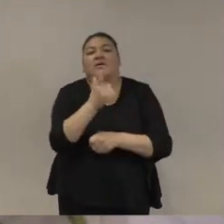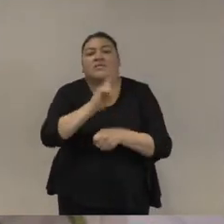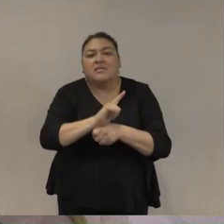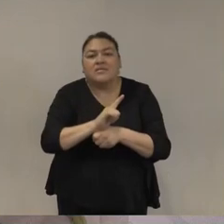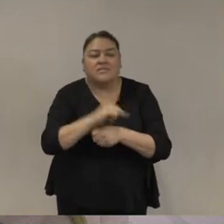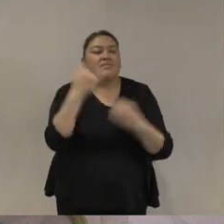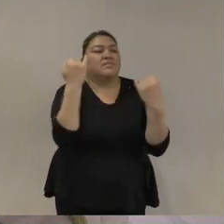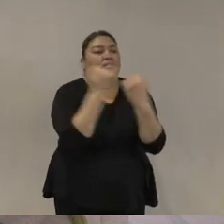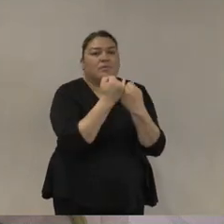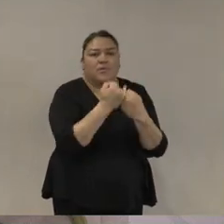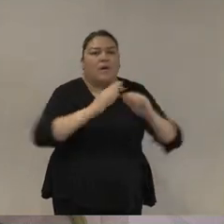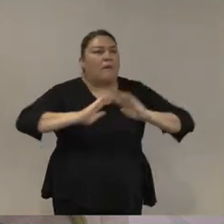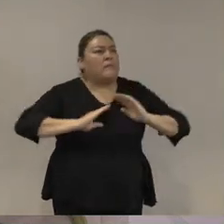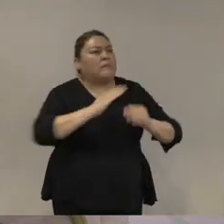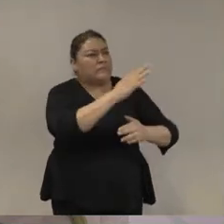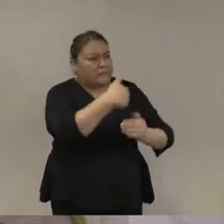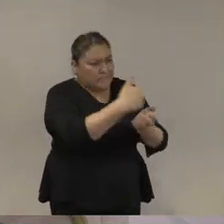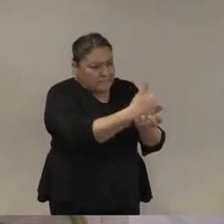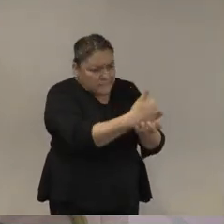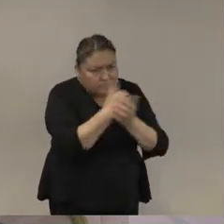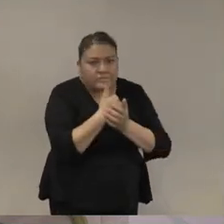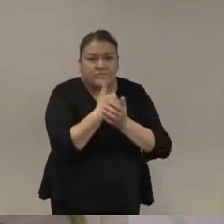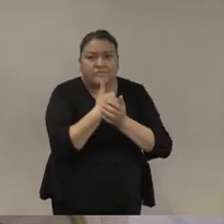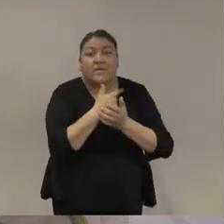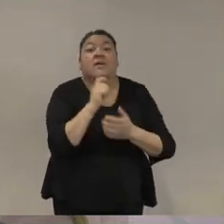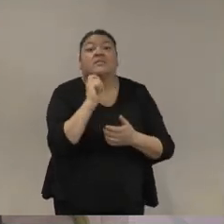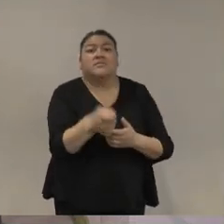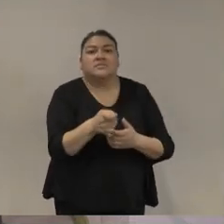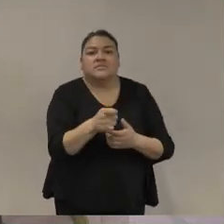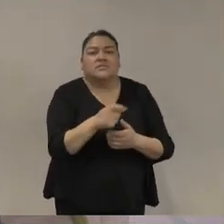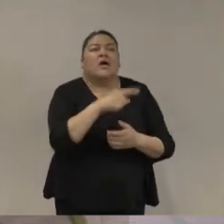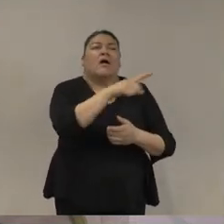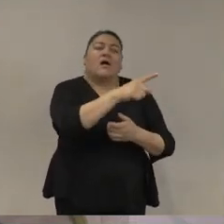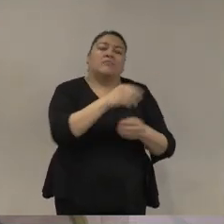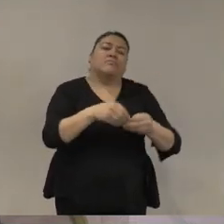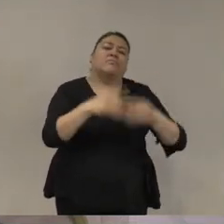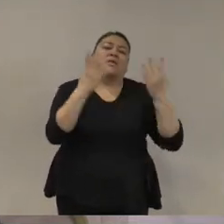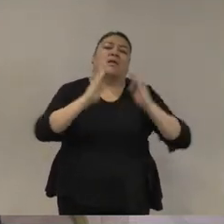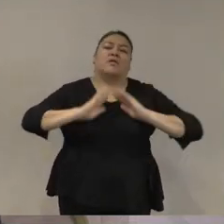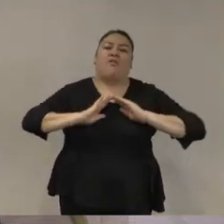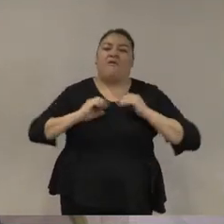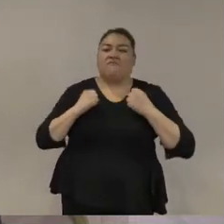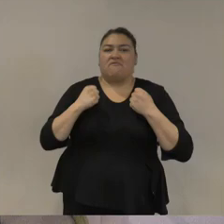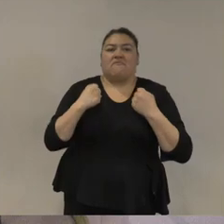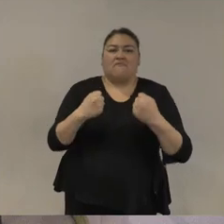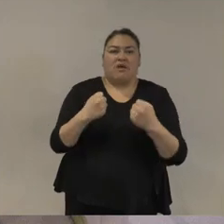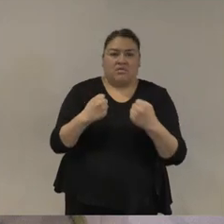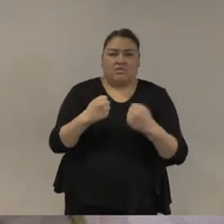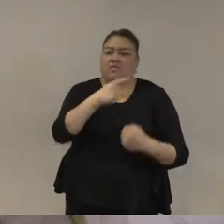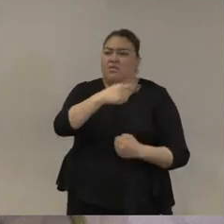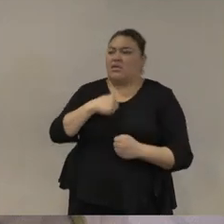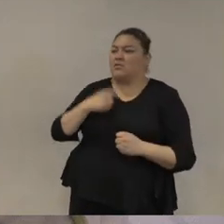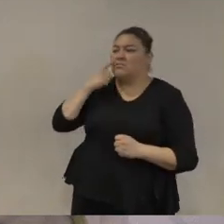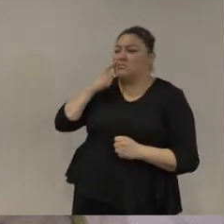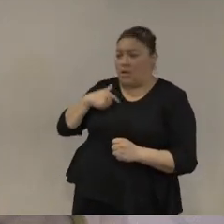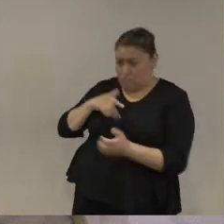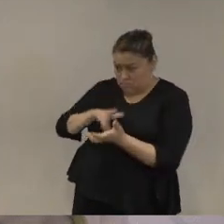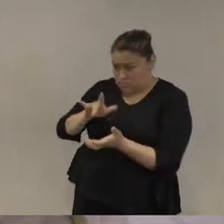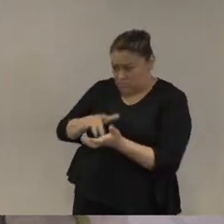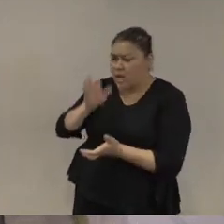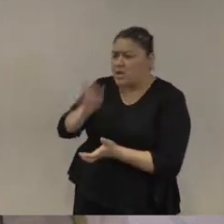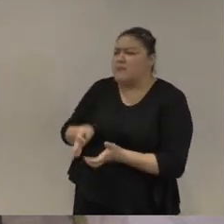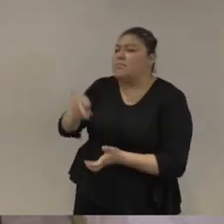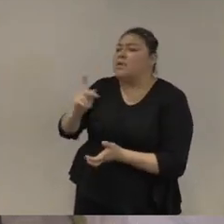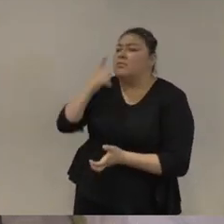como resultado de ello un empoderamiento de las Fuerzas Armadas que les permite definir los términos de su colaboración